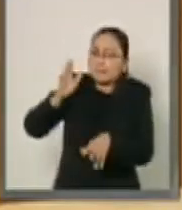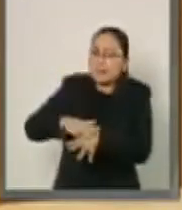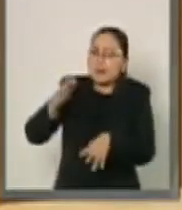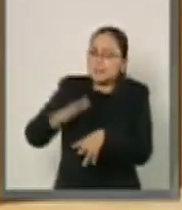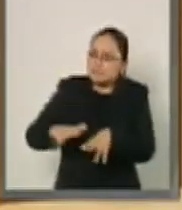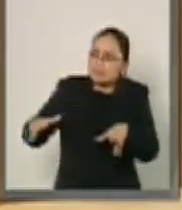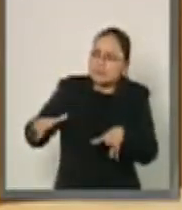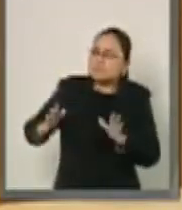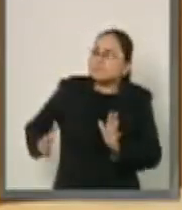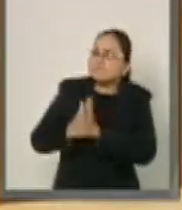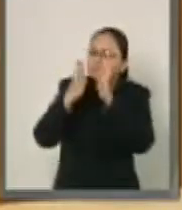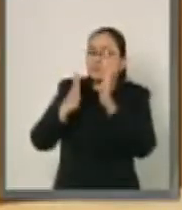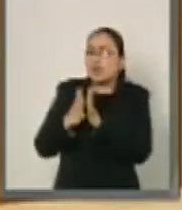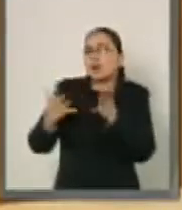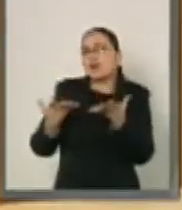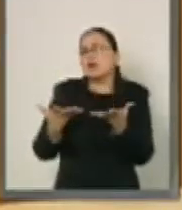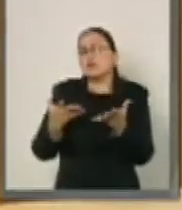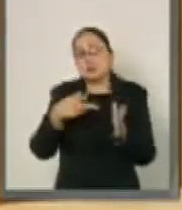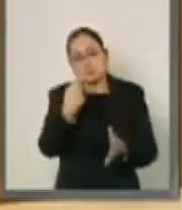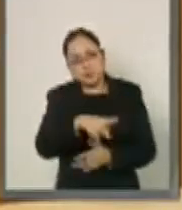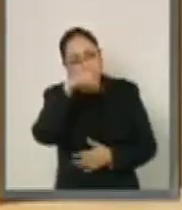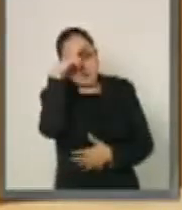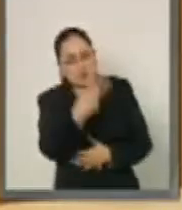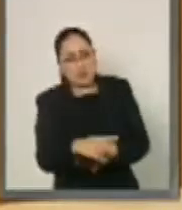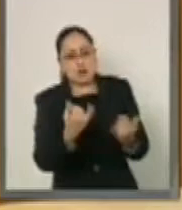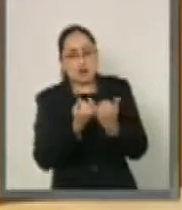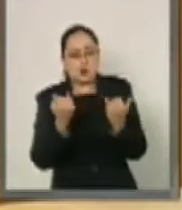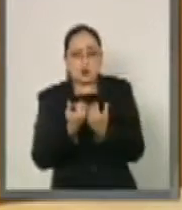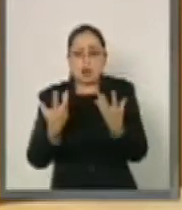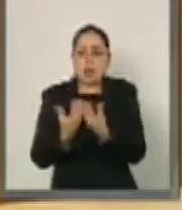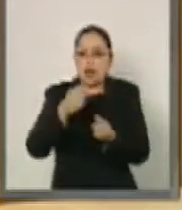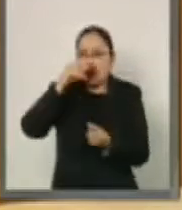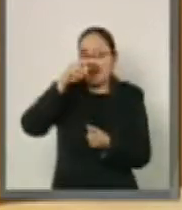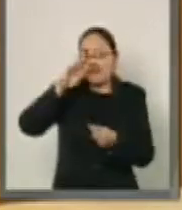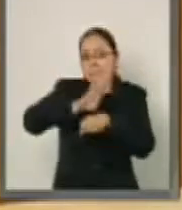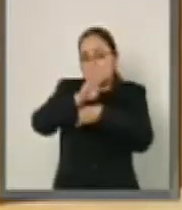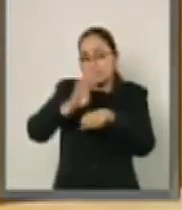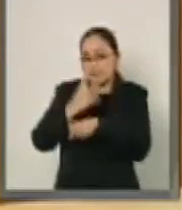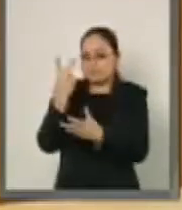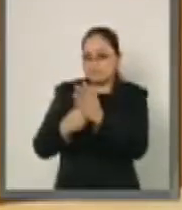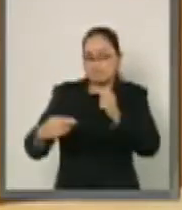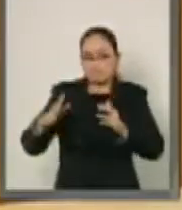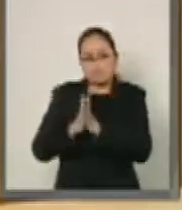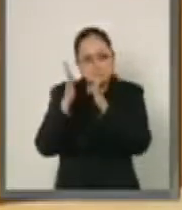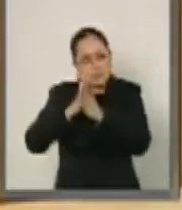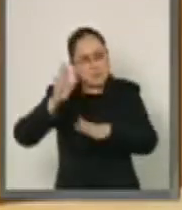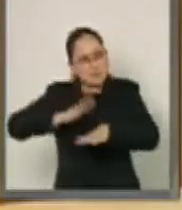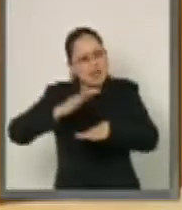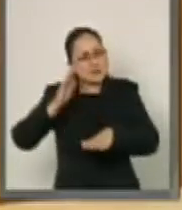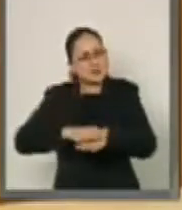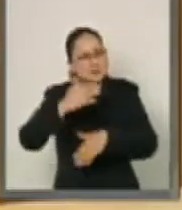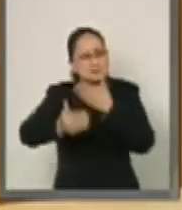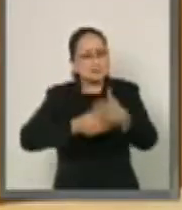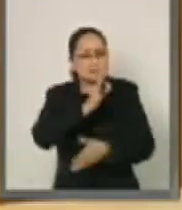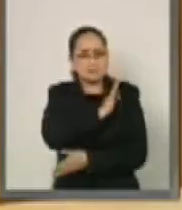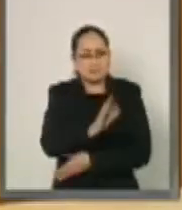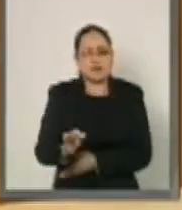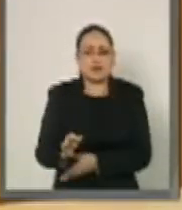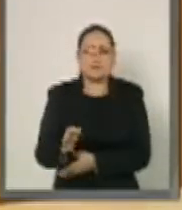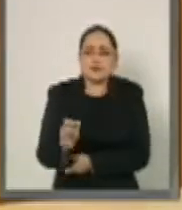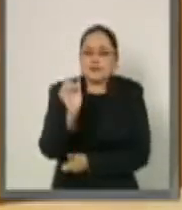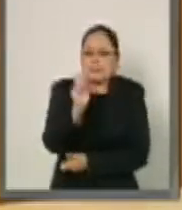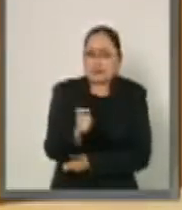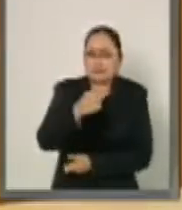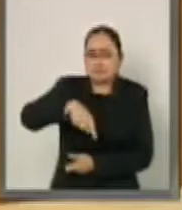participación tanto de México como de Brasil con la finalidad de poder consolidar el papel